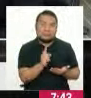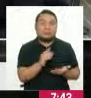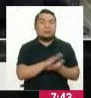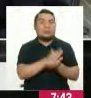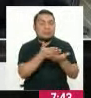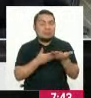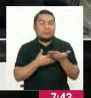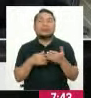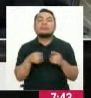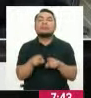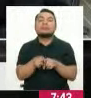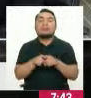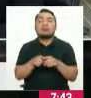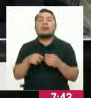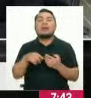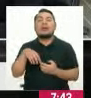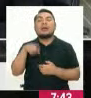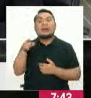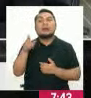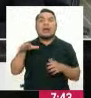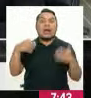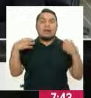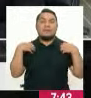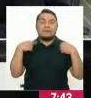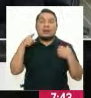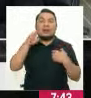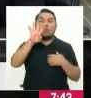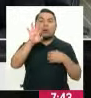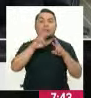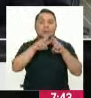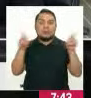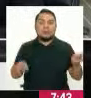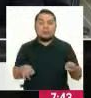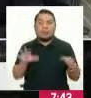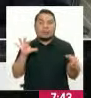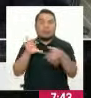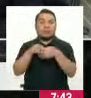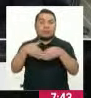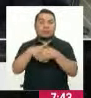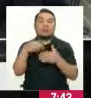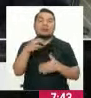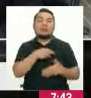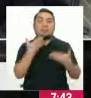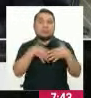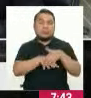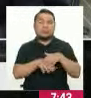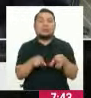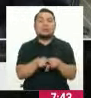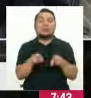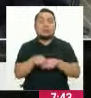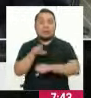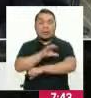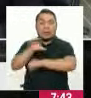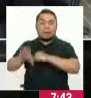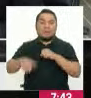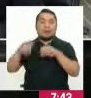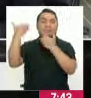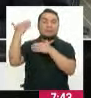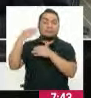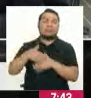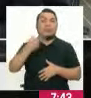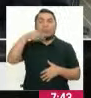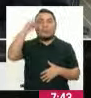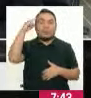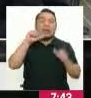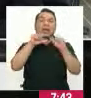presencia en cuatro regiones a través de convenios con nuestros pares del MIDIS. Tenemos en Cajamarca, Piura, Huánuco y